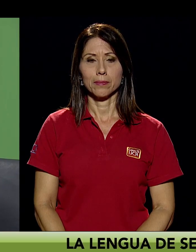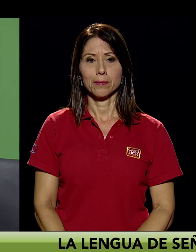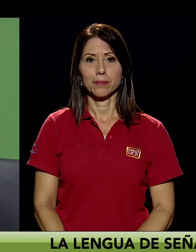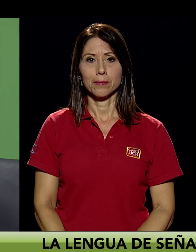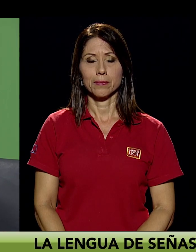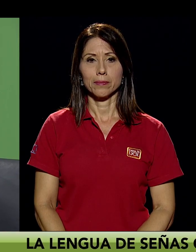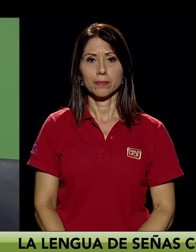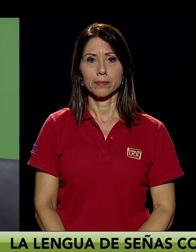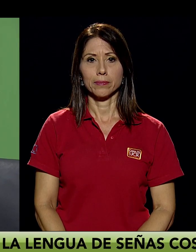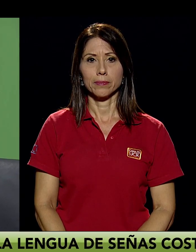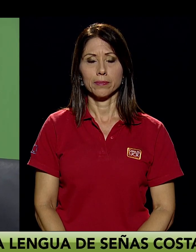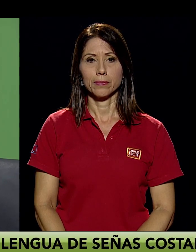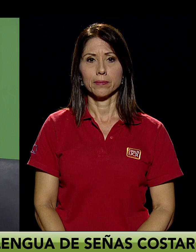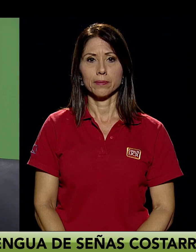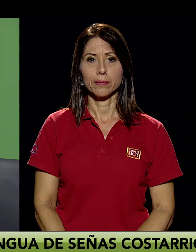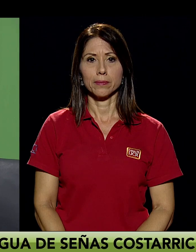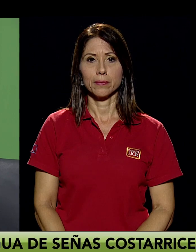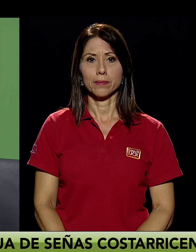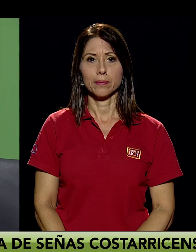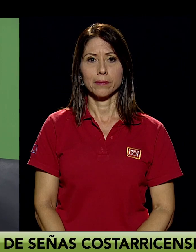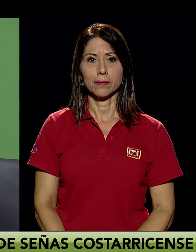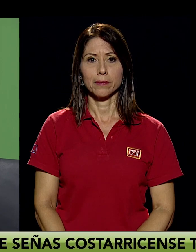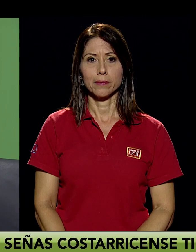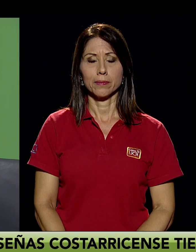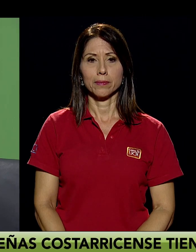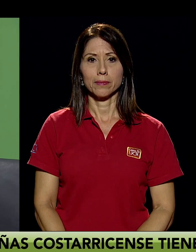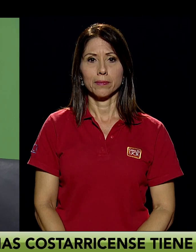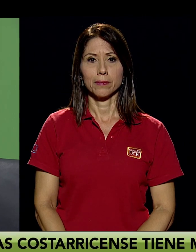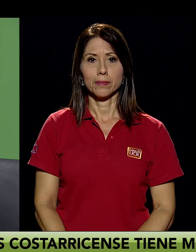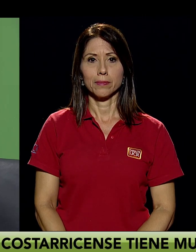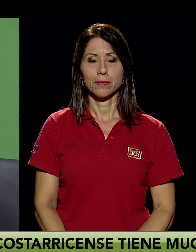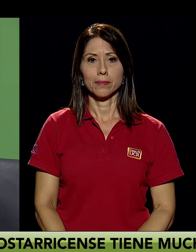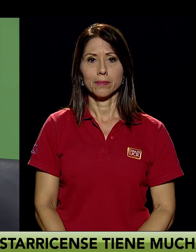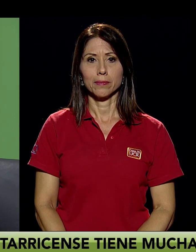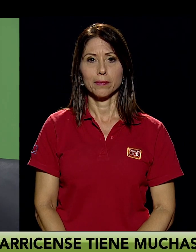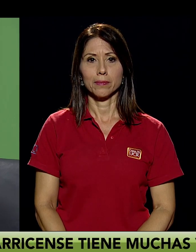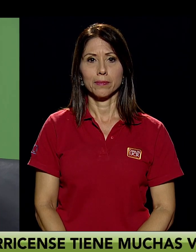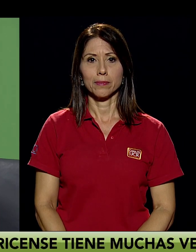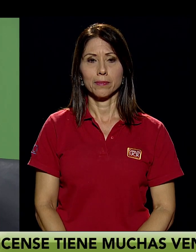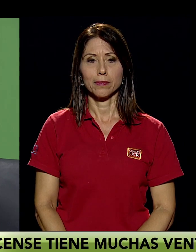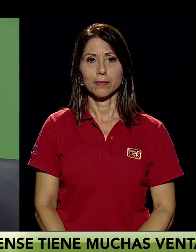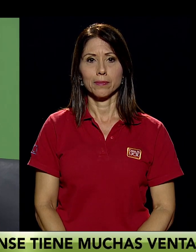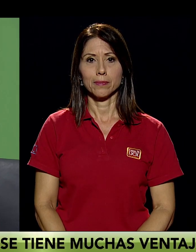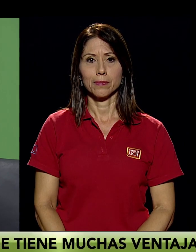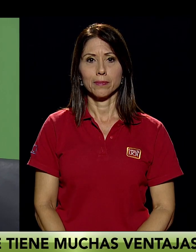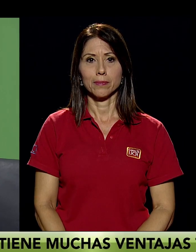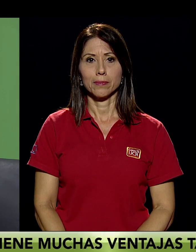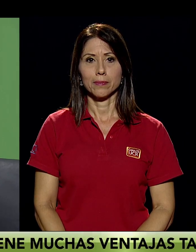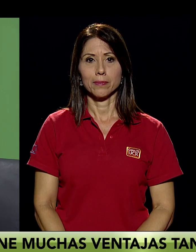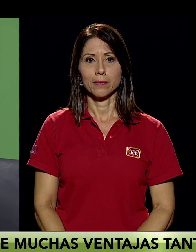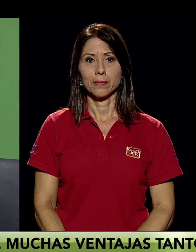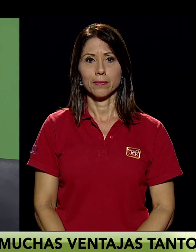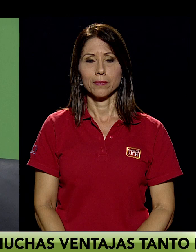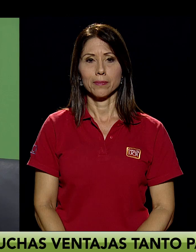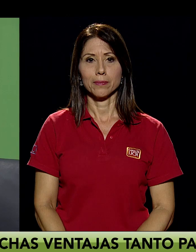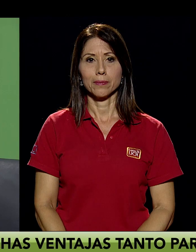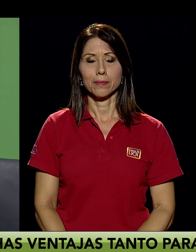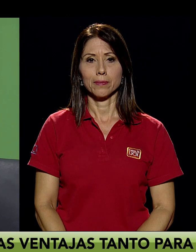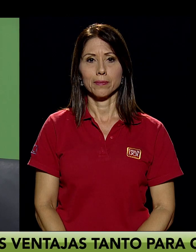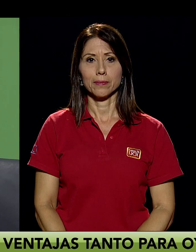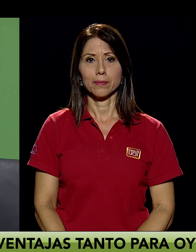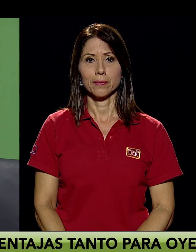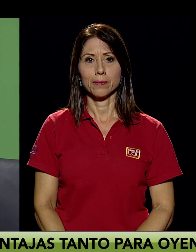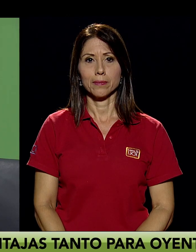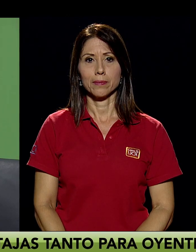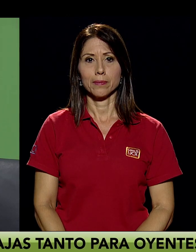muy divertida, porque podemos utilizar nuestro cuerpo, lo podemos ejercitar, ¿verdad? Generalmente cuando se utiliza solo de forma oral, pues no utilizamos